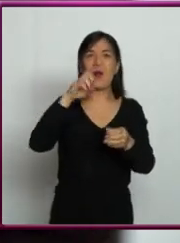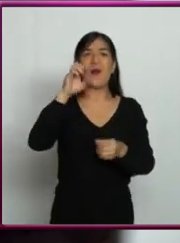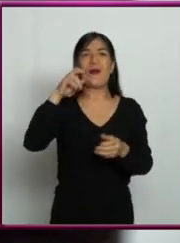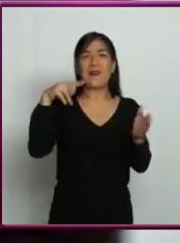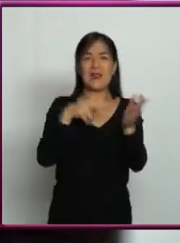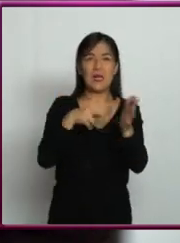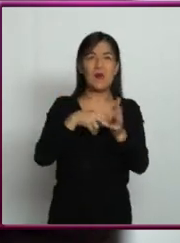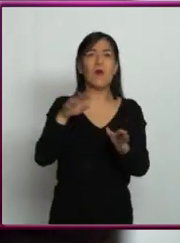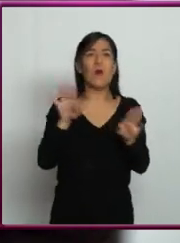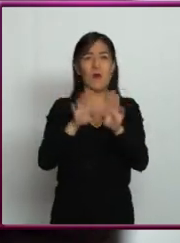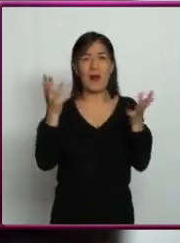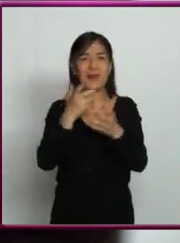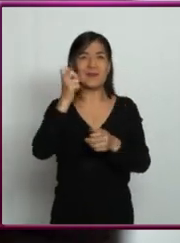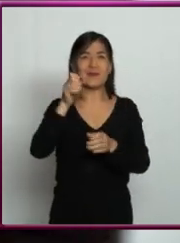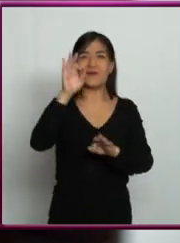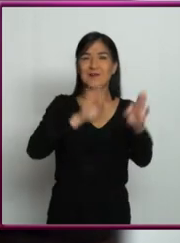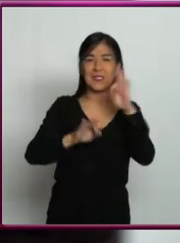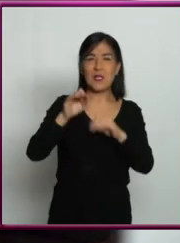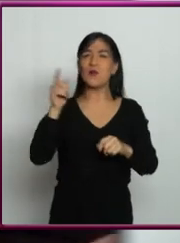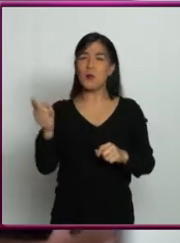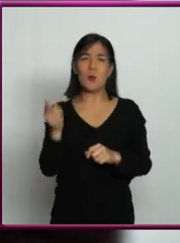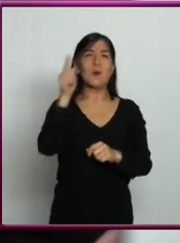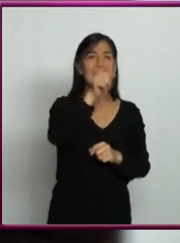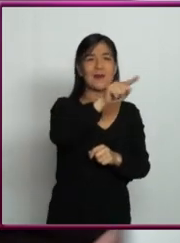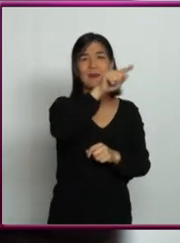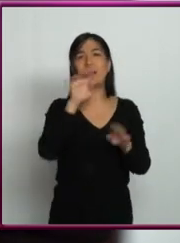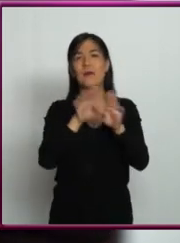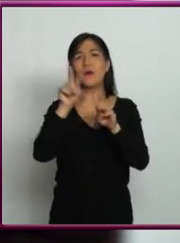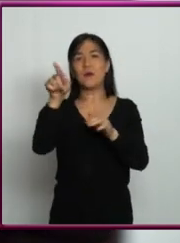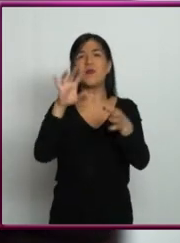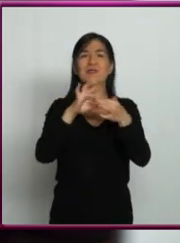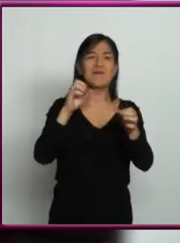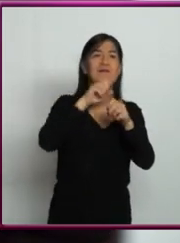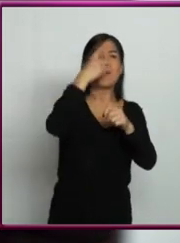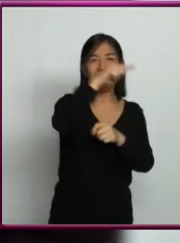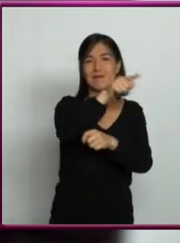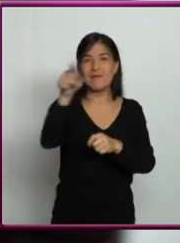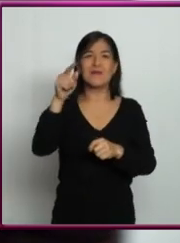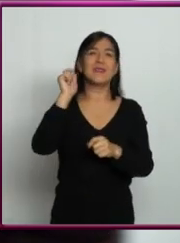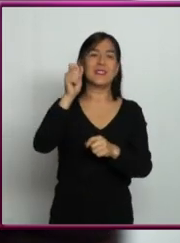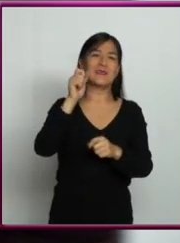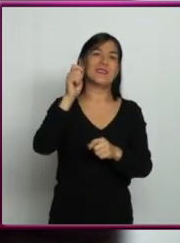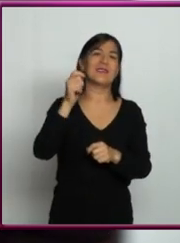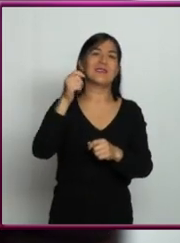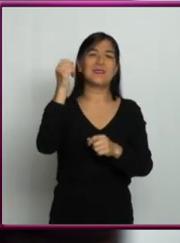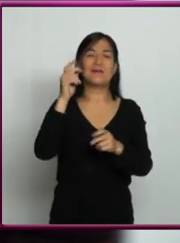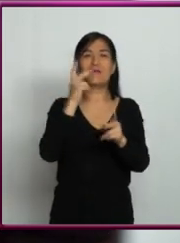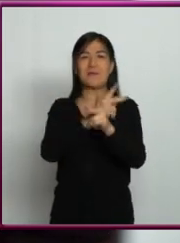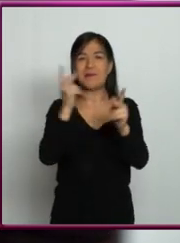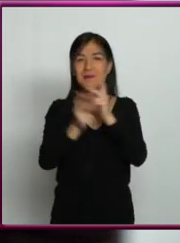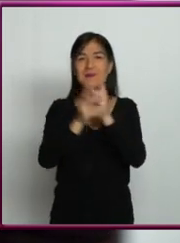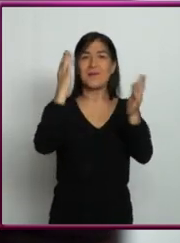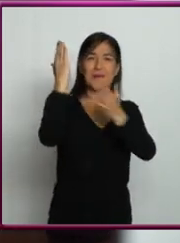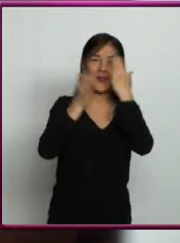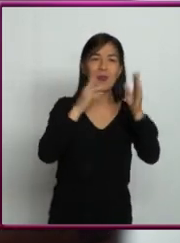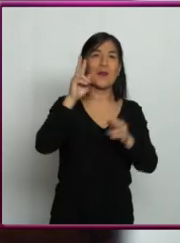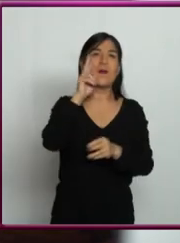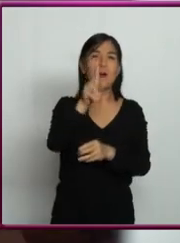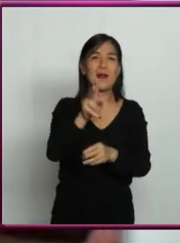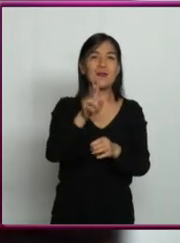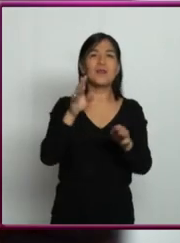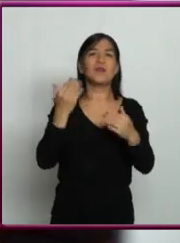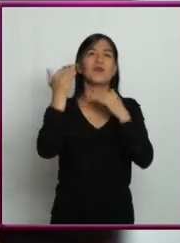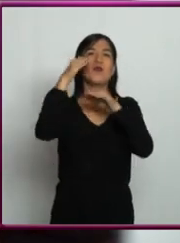con la física. ¿Qué les recomendaría a todos estos alumnos que nos están escuchando acerca de